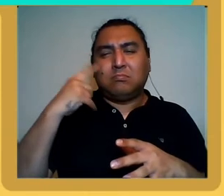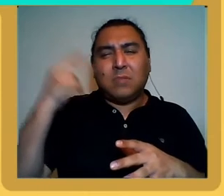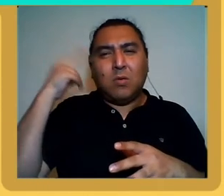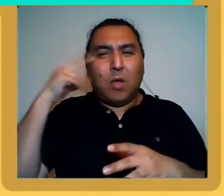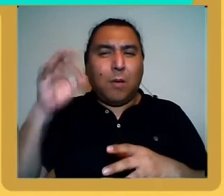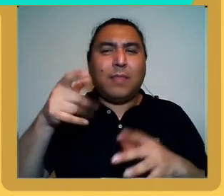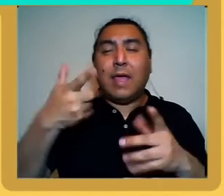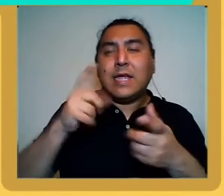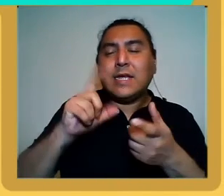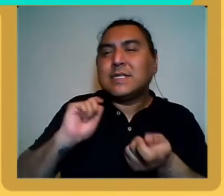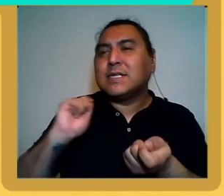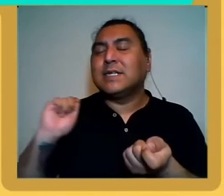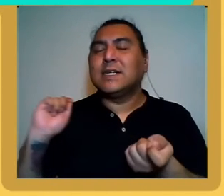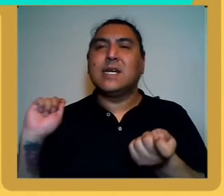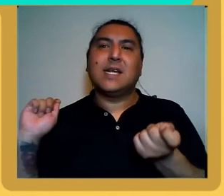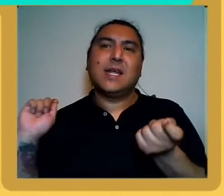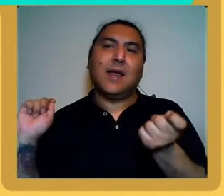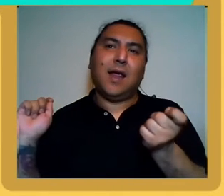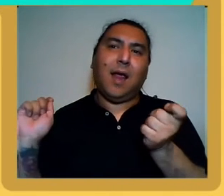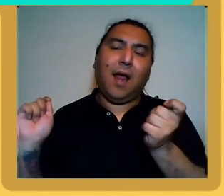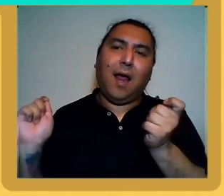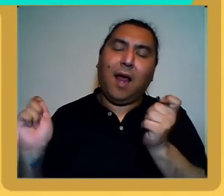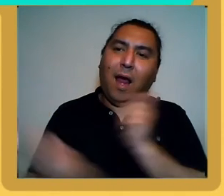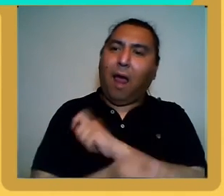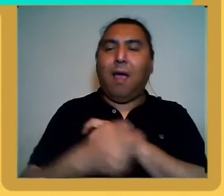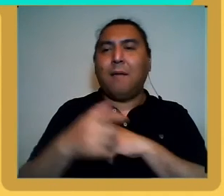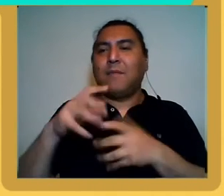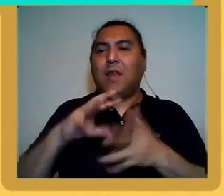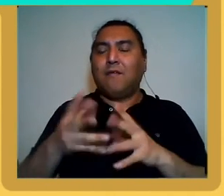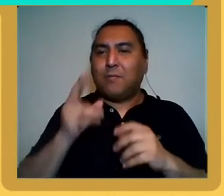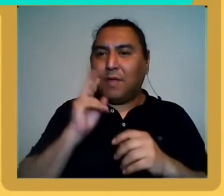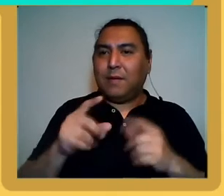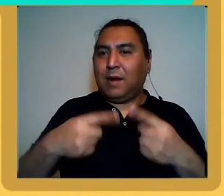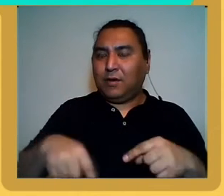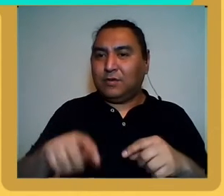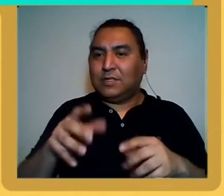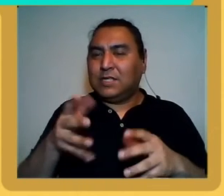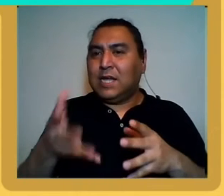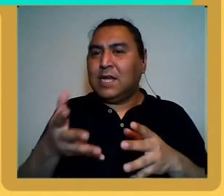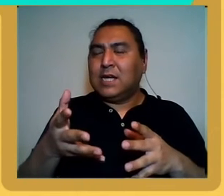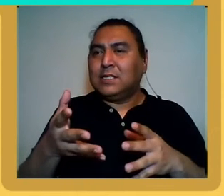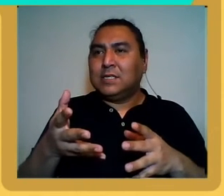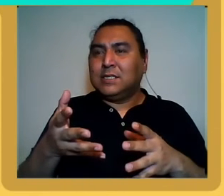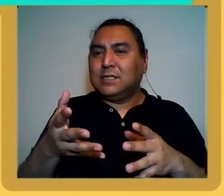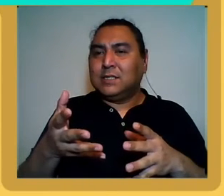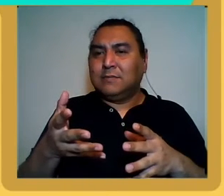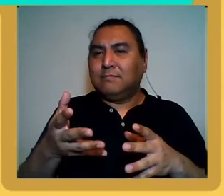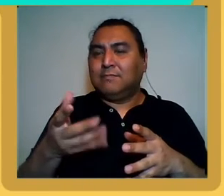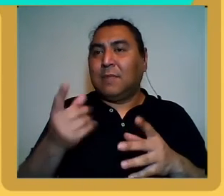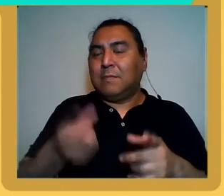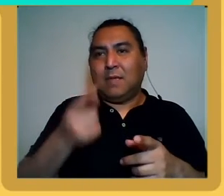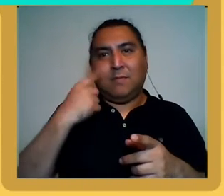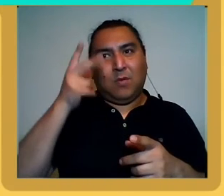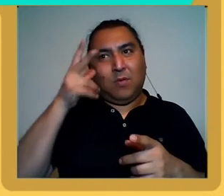de atraso de la década del 80 donde fue una década, digamos, de alta inflación,